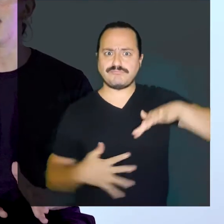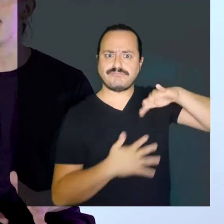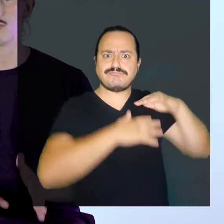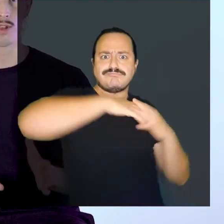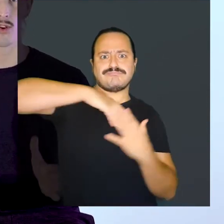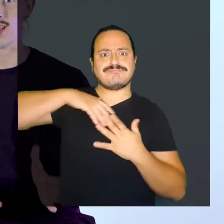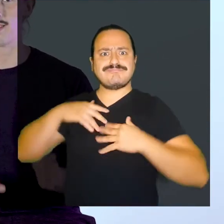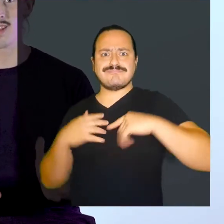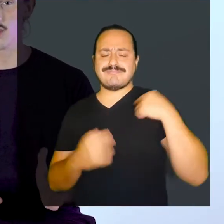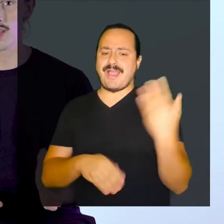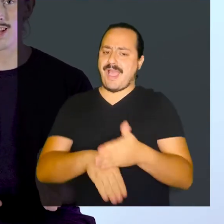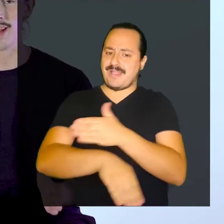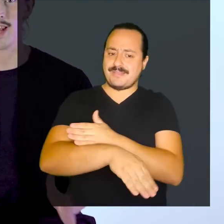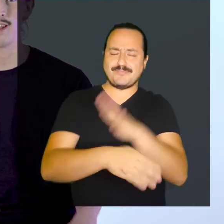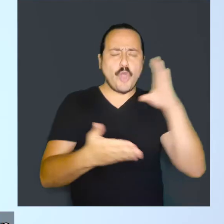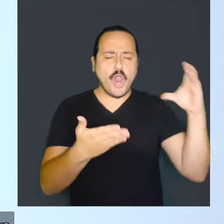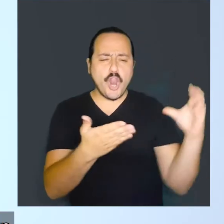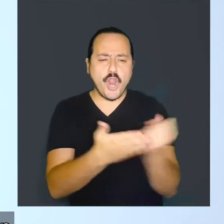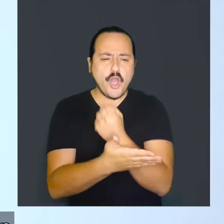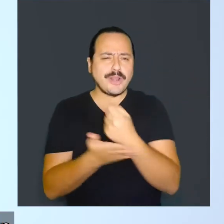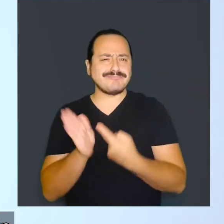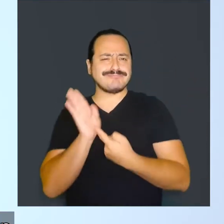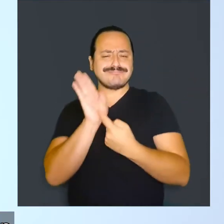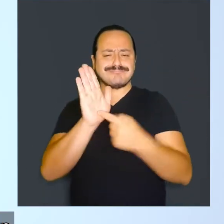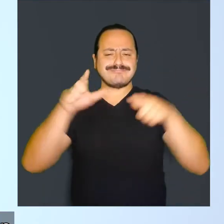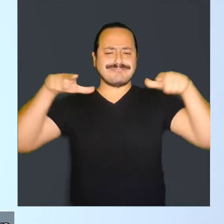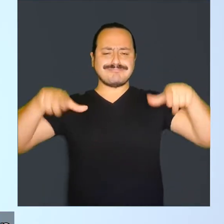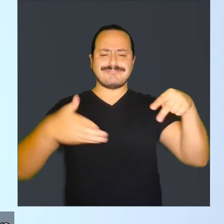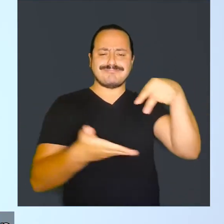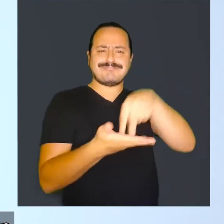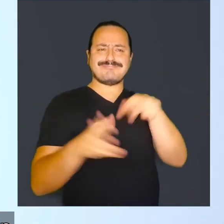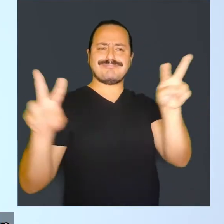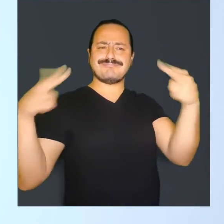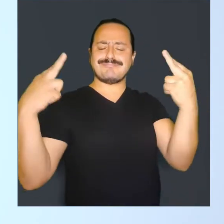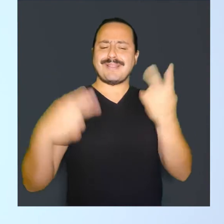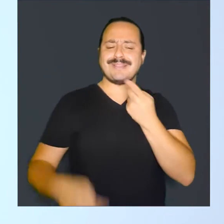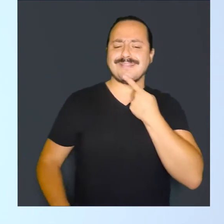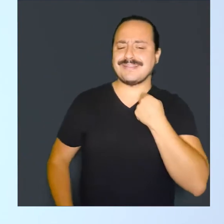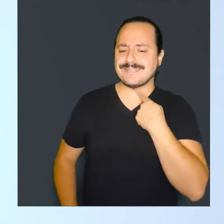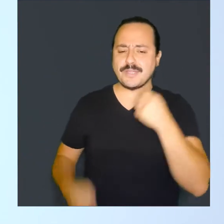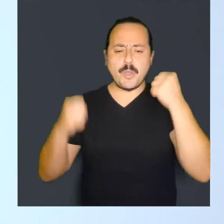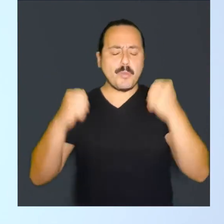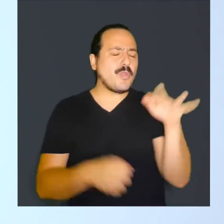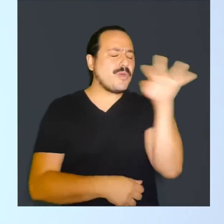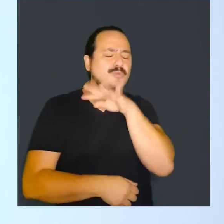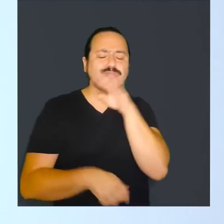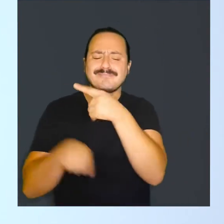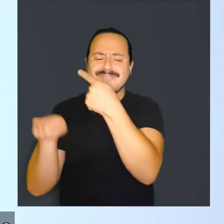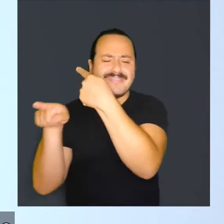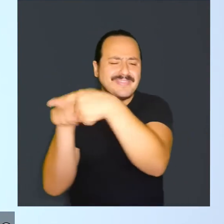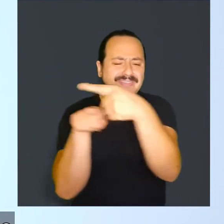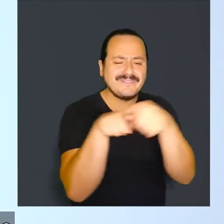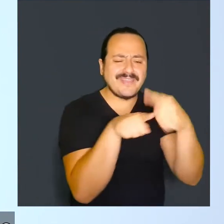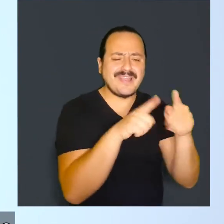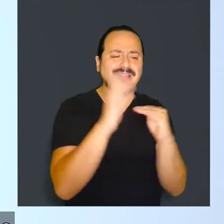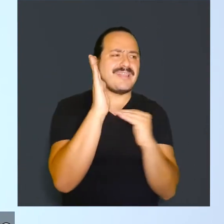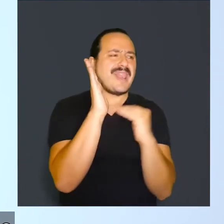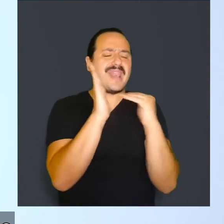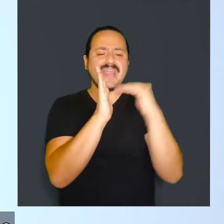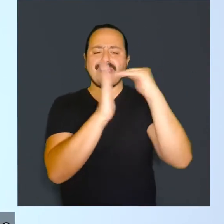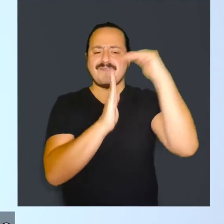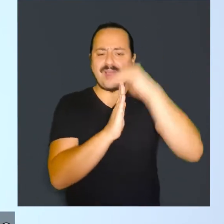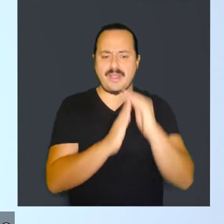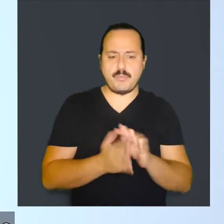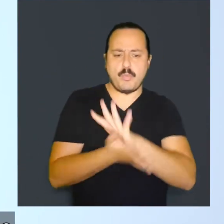nuestra obra o en nuestro ejercicio teatral Para poder lograr una composición en el escenario que sea llamativa e interesante Podemos ocupar